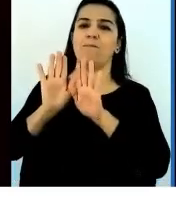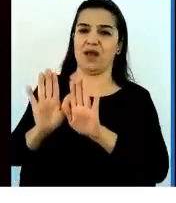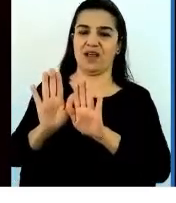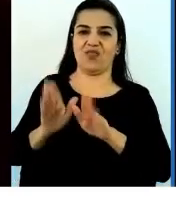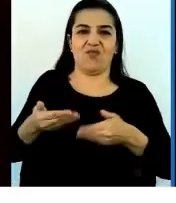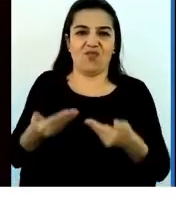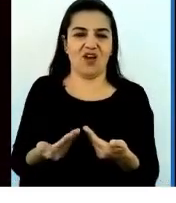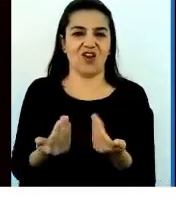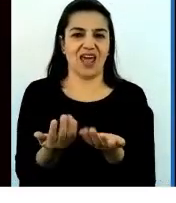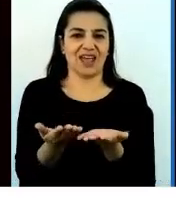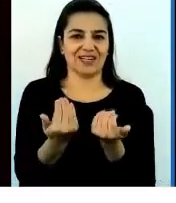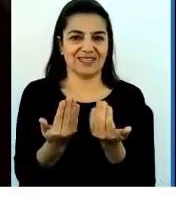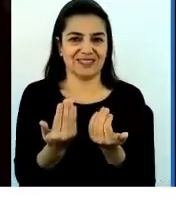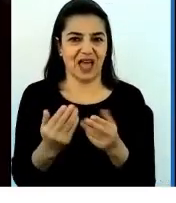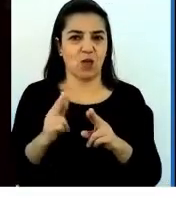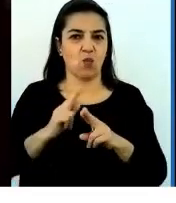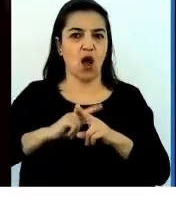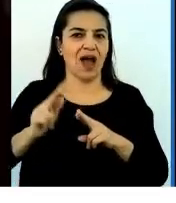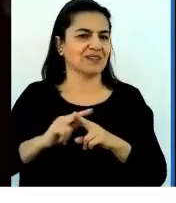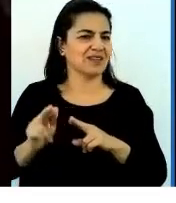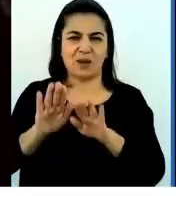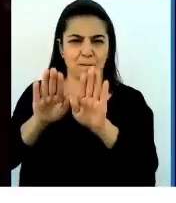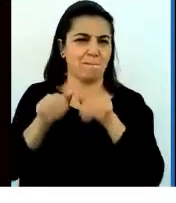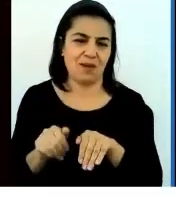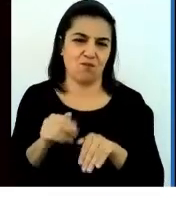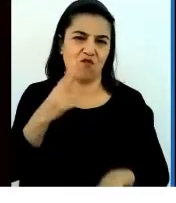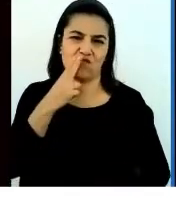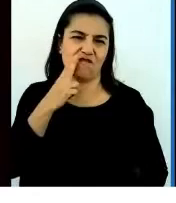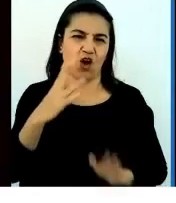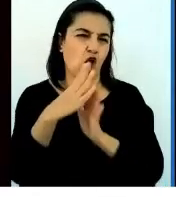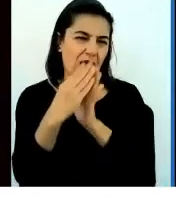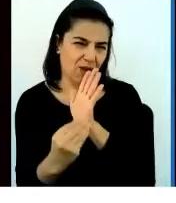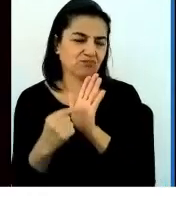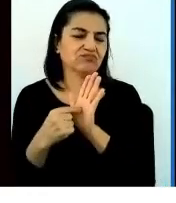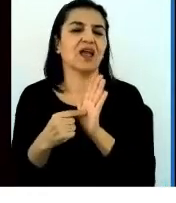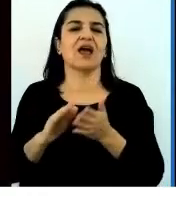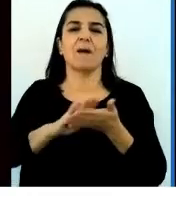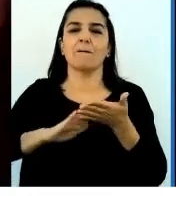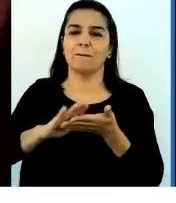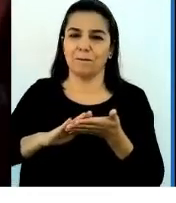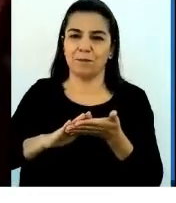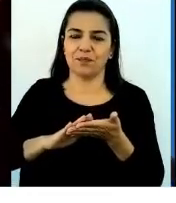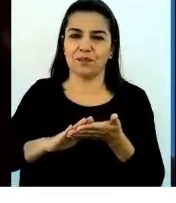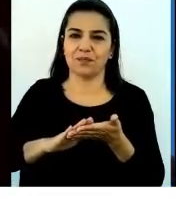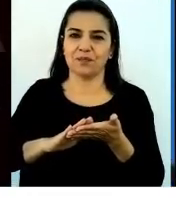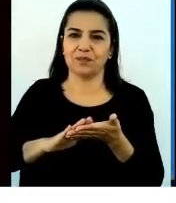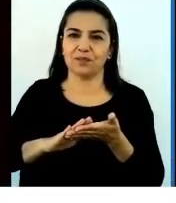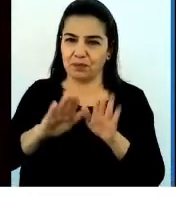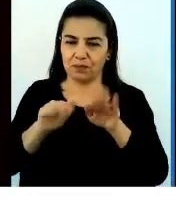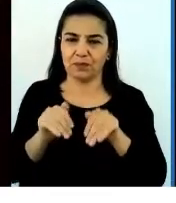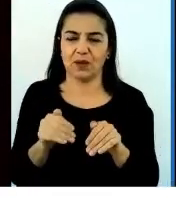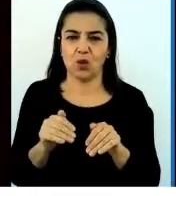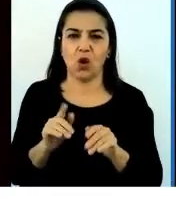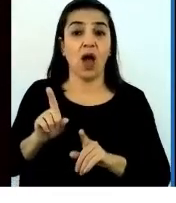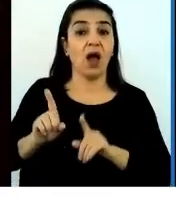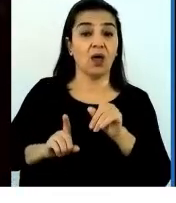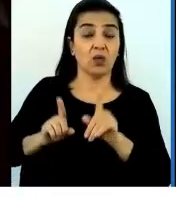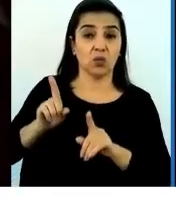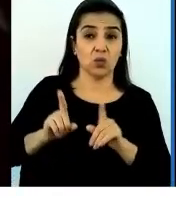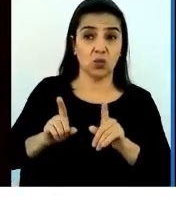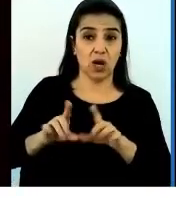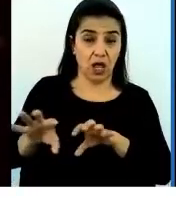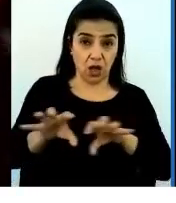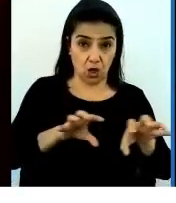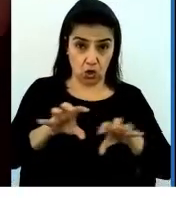hacer el tabaco. Es igual como el tabaco. Hay algunos, algunas fast food que está en el